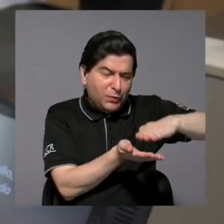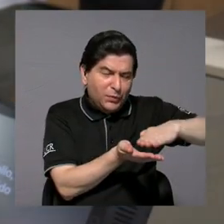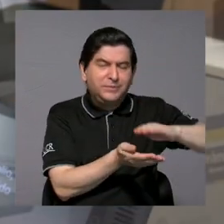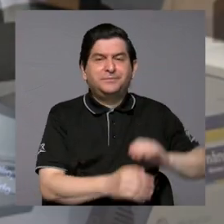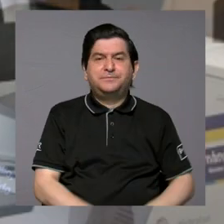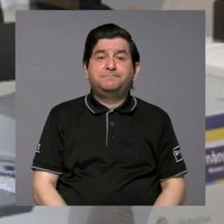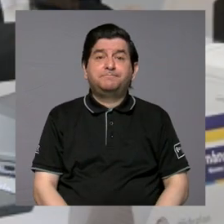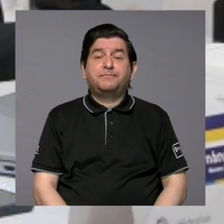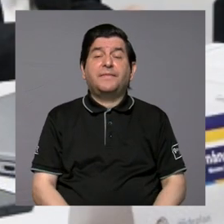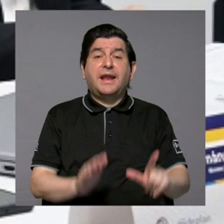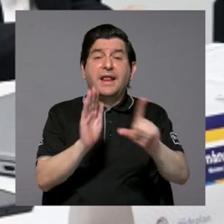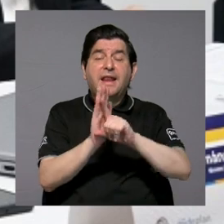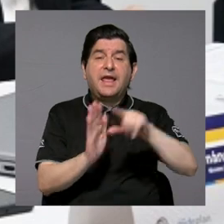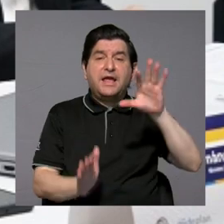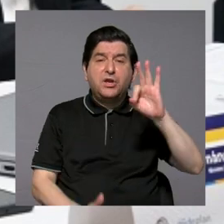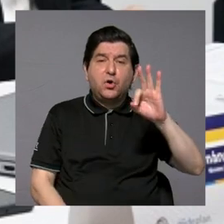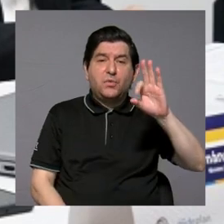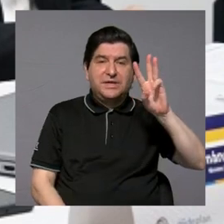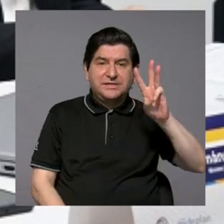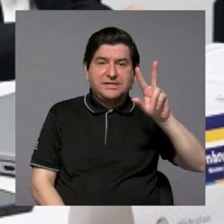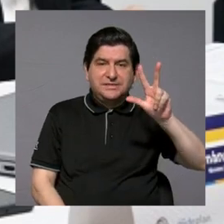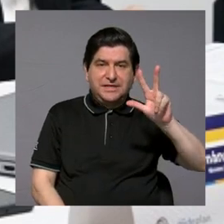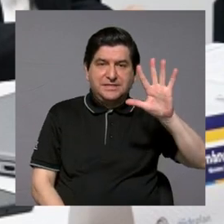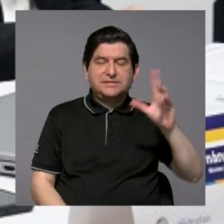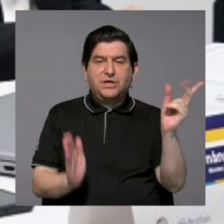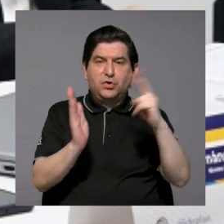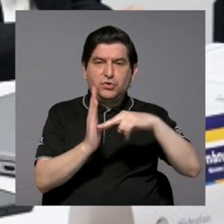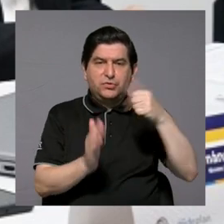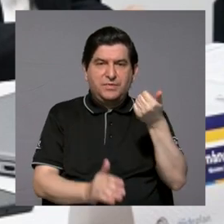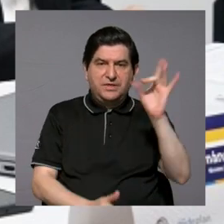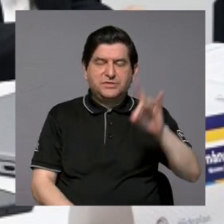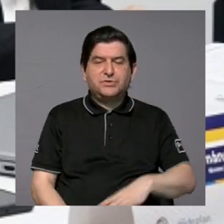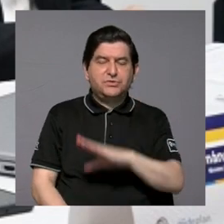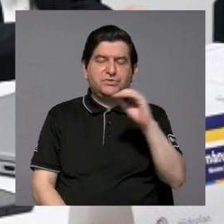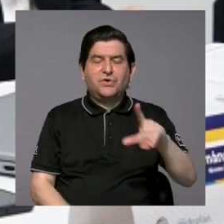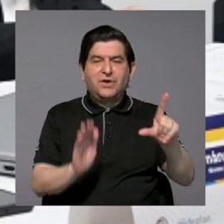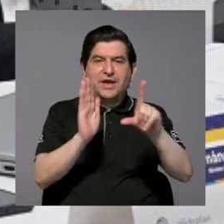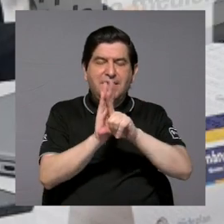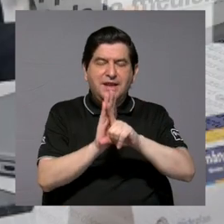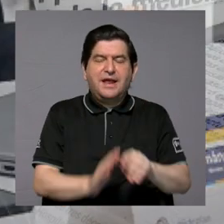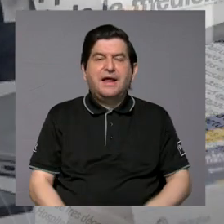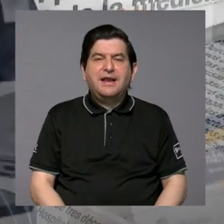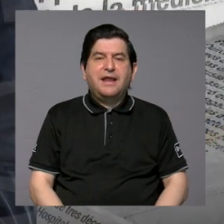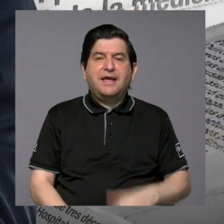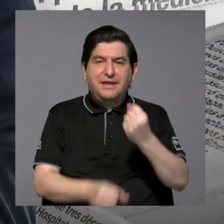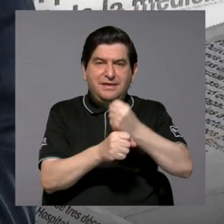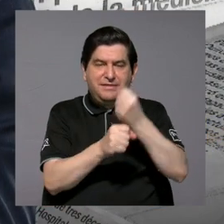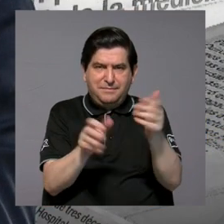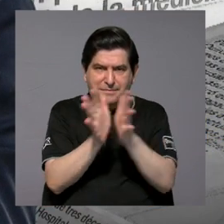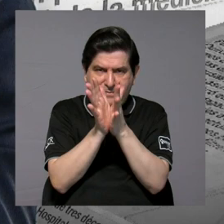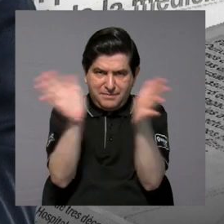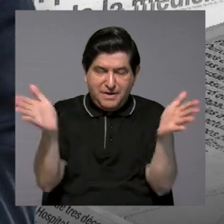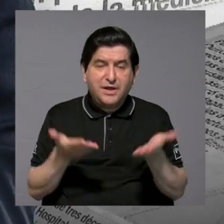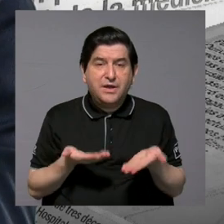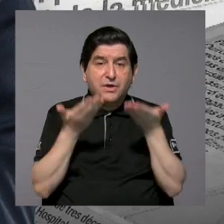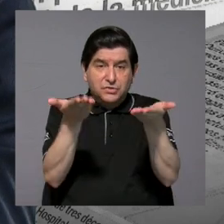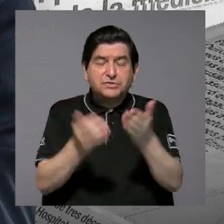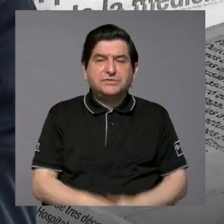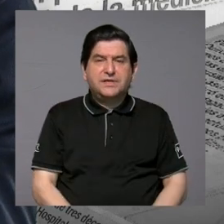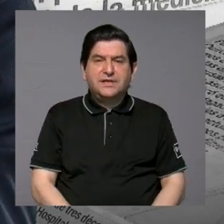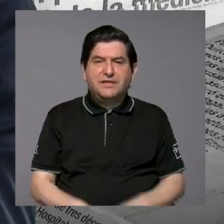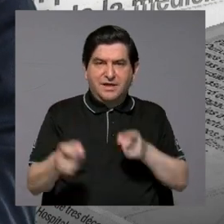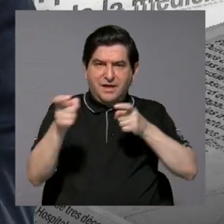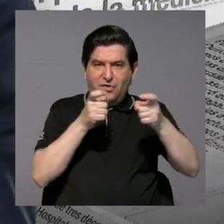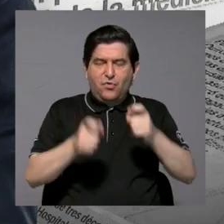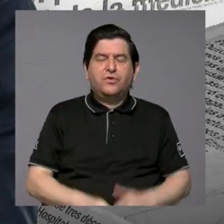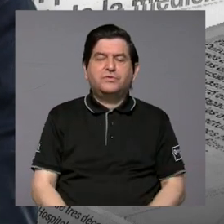Efectivamente con la ley 9635 del 2018 y la ley de marco de empleo público, se le da la rectoría del